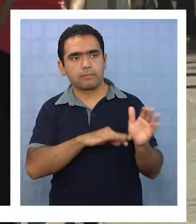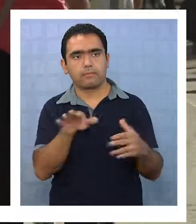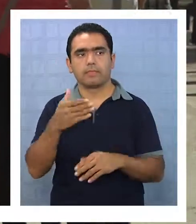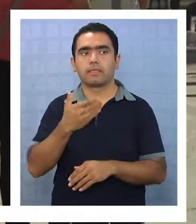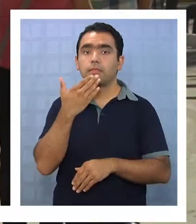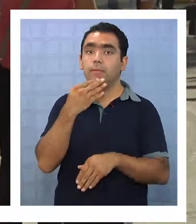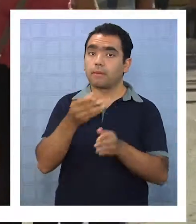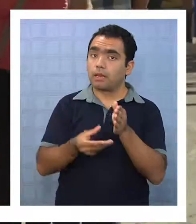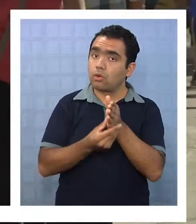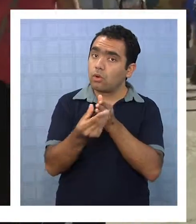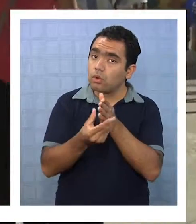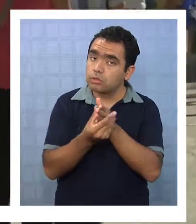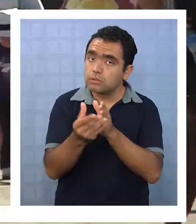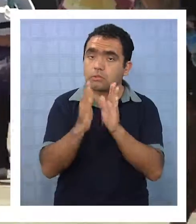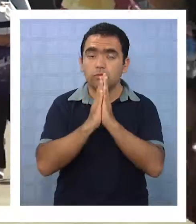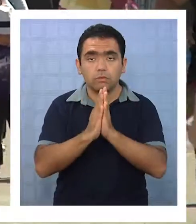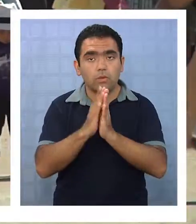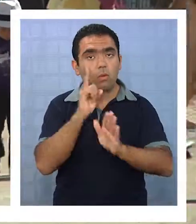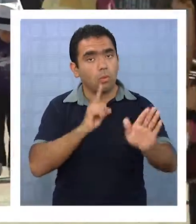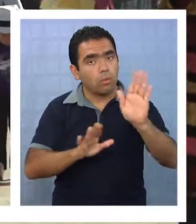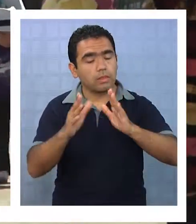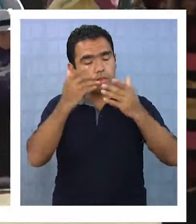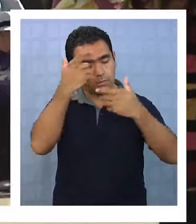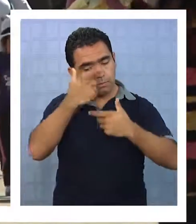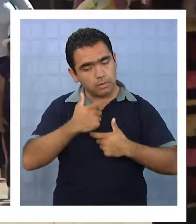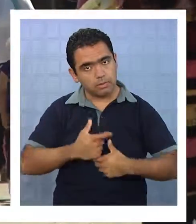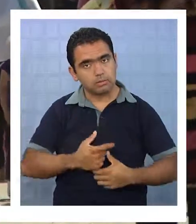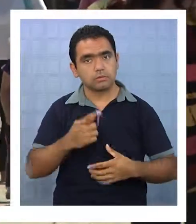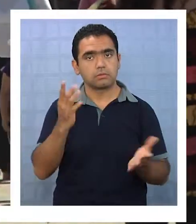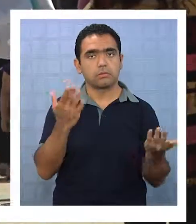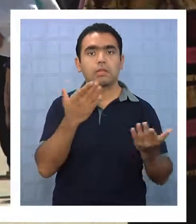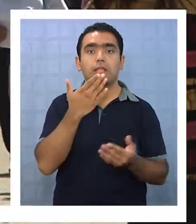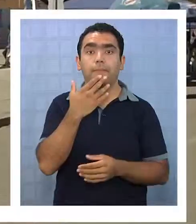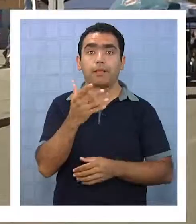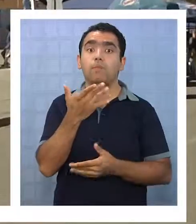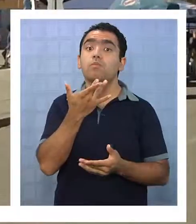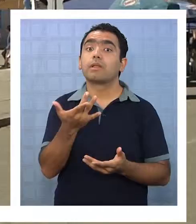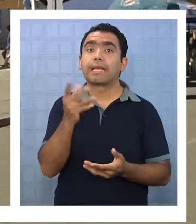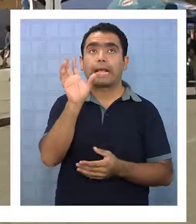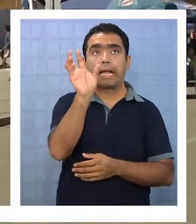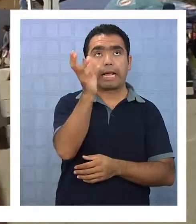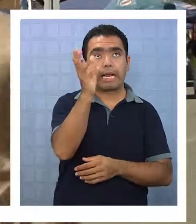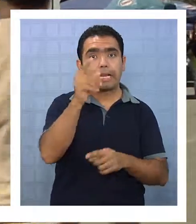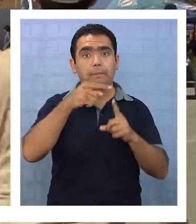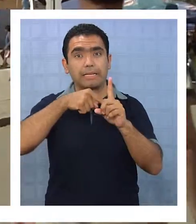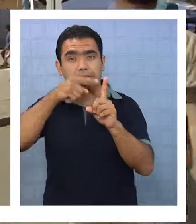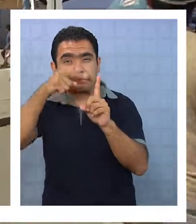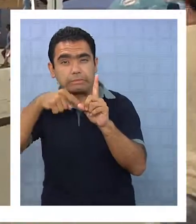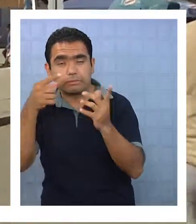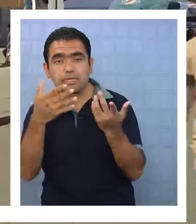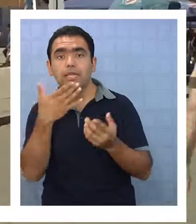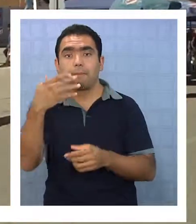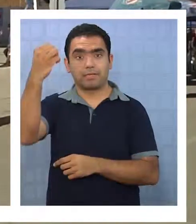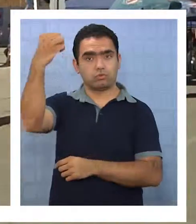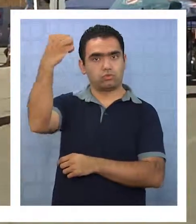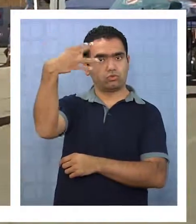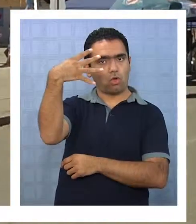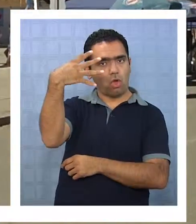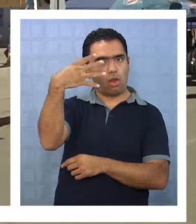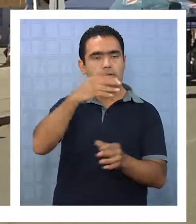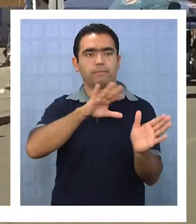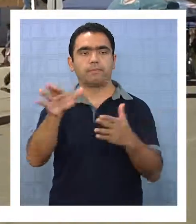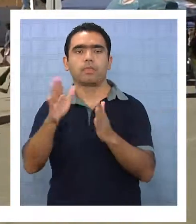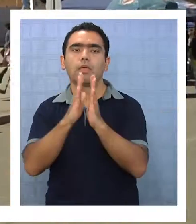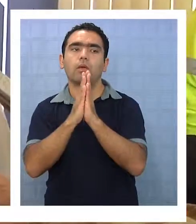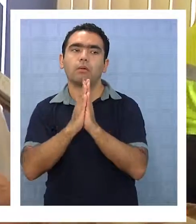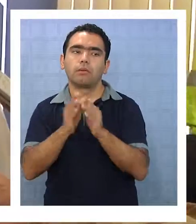recomendación es ser responsable en el cuidado personal, especialmente con los cambios de temperatura y asoleamiento. Es muy relevante hacer